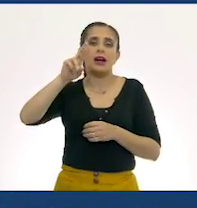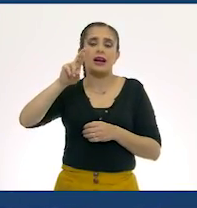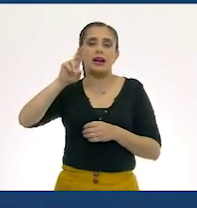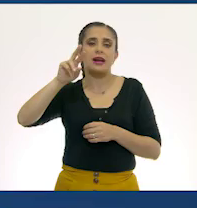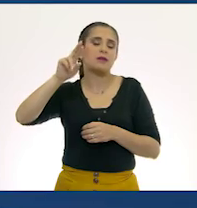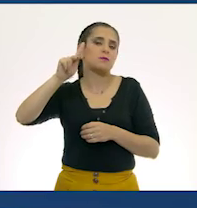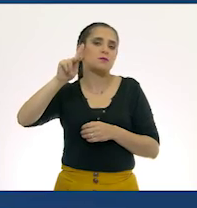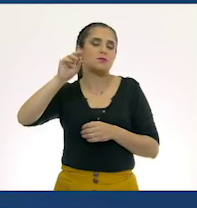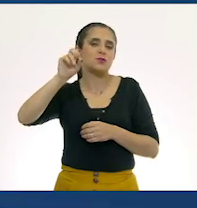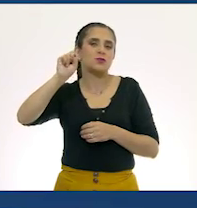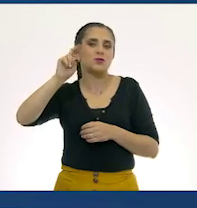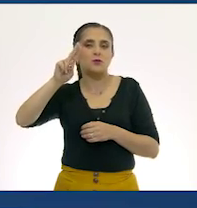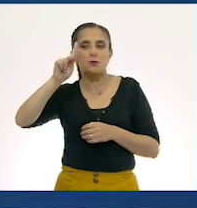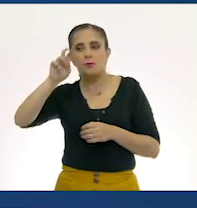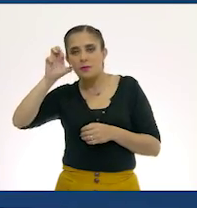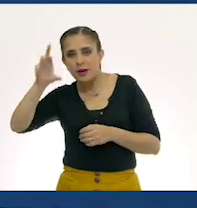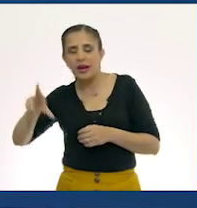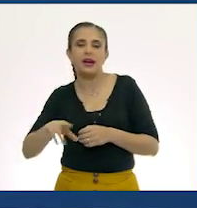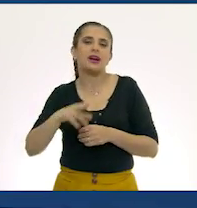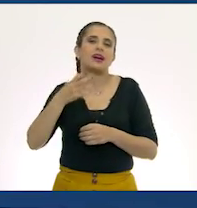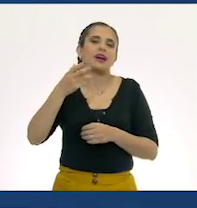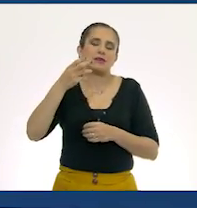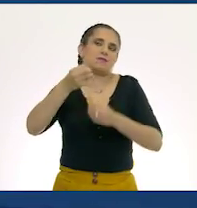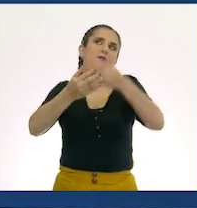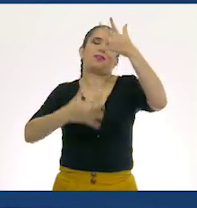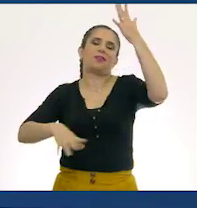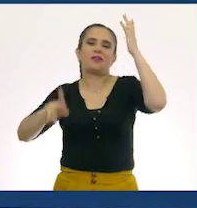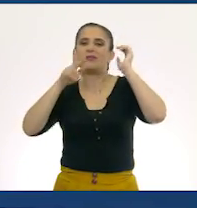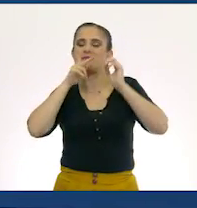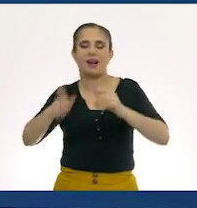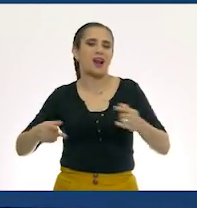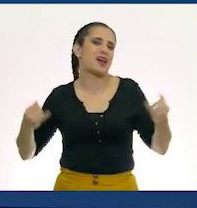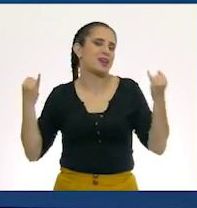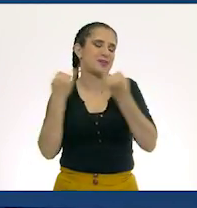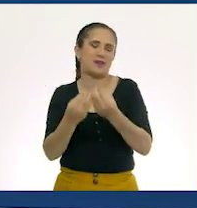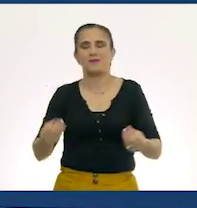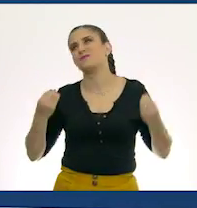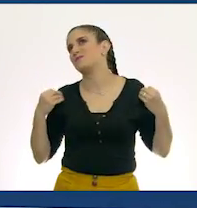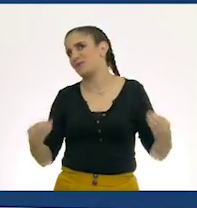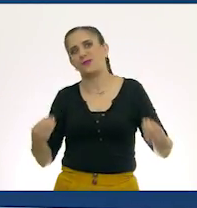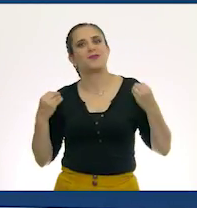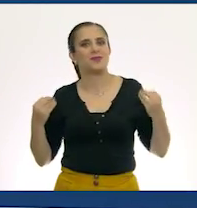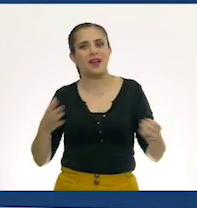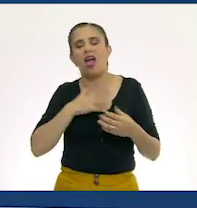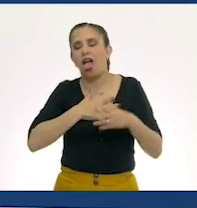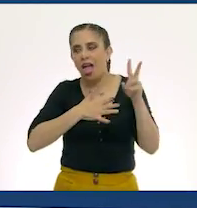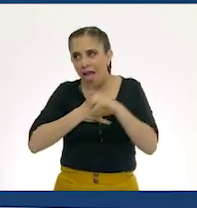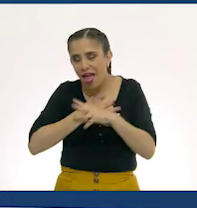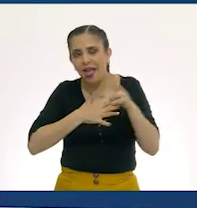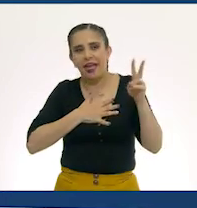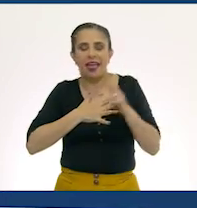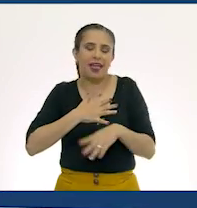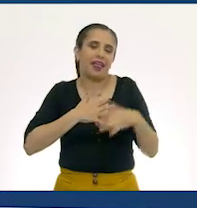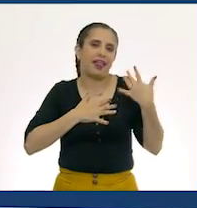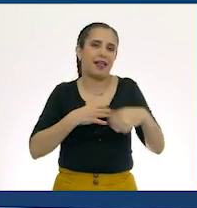tele, super. Ay, ay, son muchísimos, son muchos, y hasta se me fue el aire.